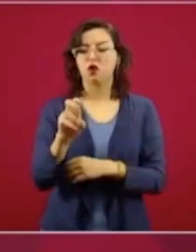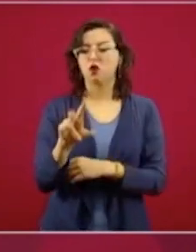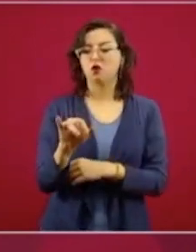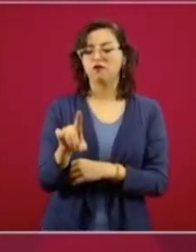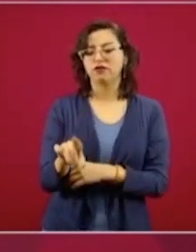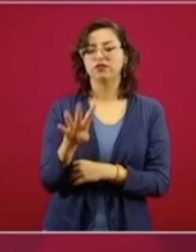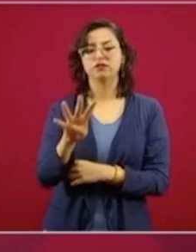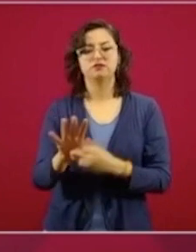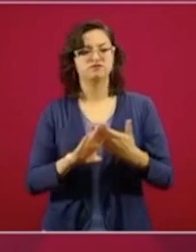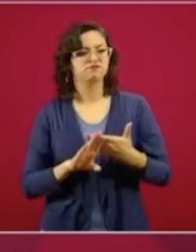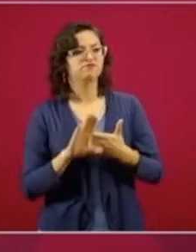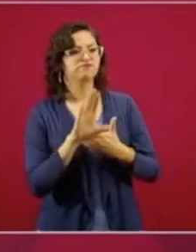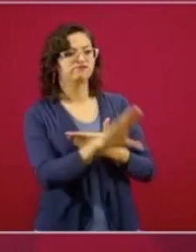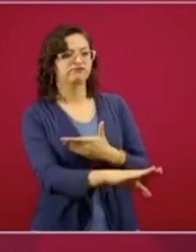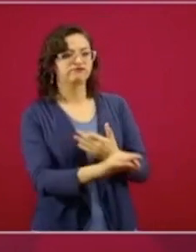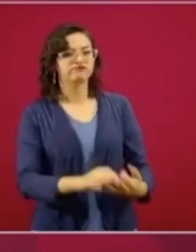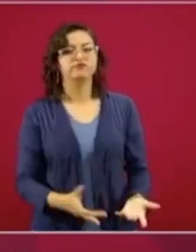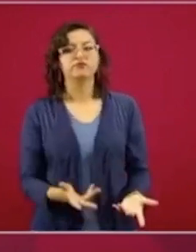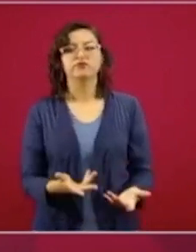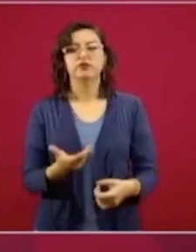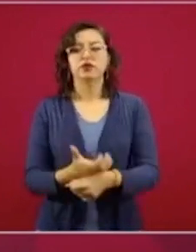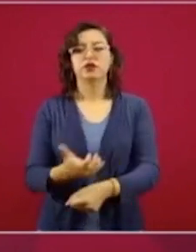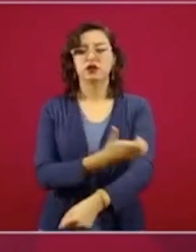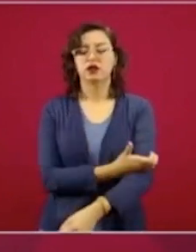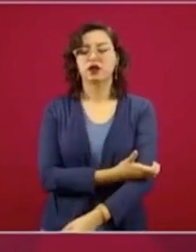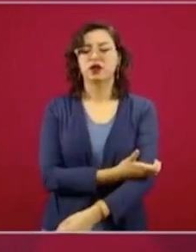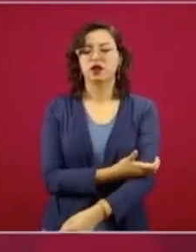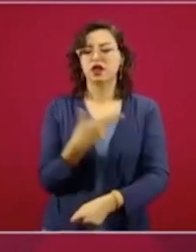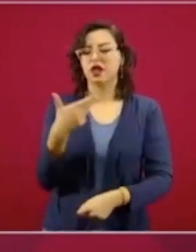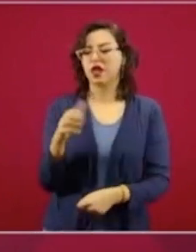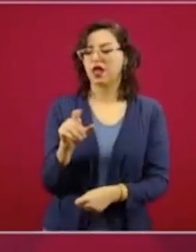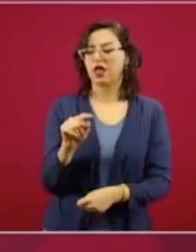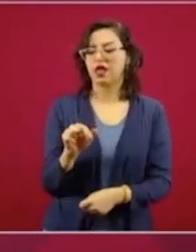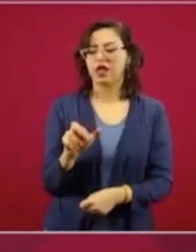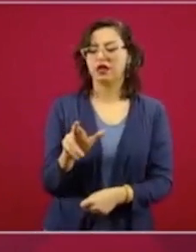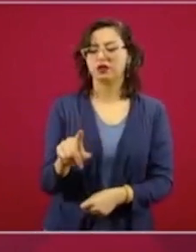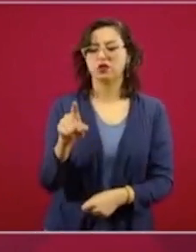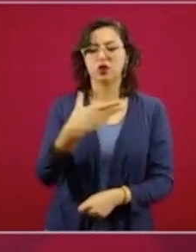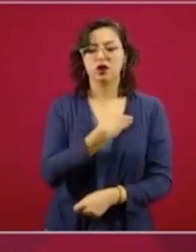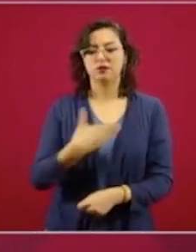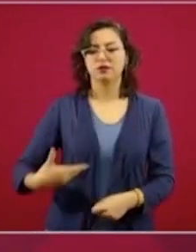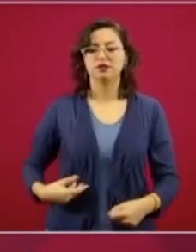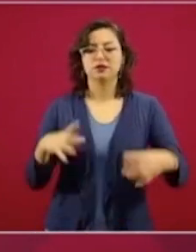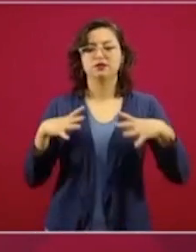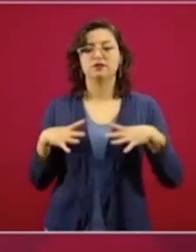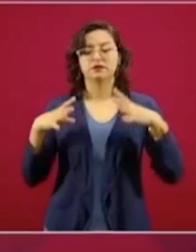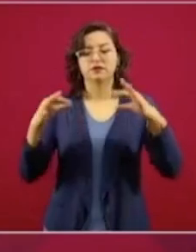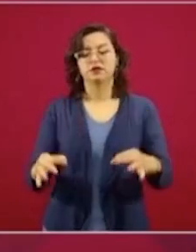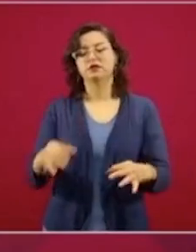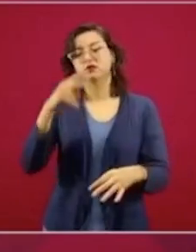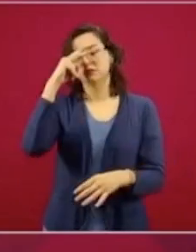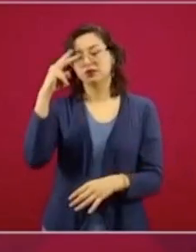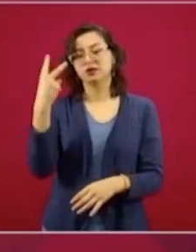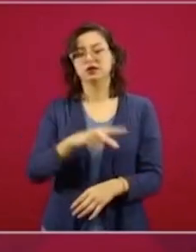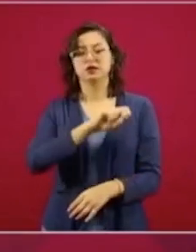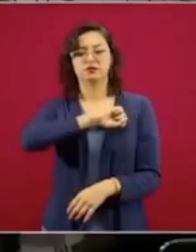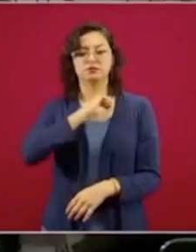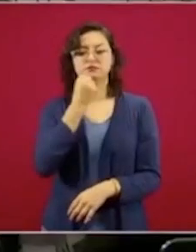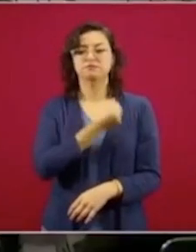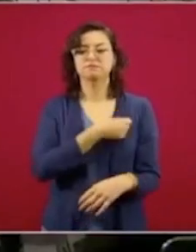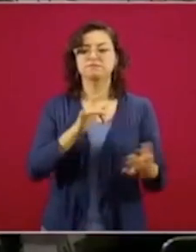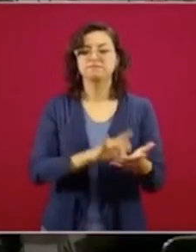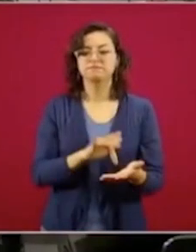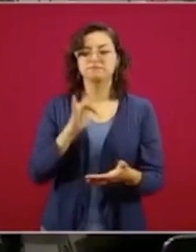Nos acompañan Héctor Valle Mesto, que es el presidente ejecutivo de la Fundación Mexicana para la Salud. Muchas gracias, Héctor, por